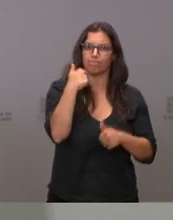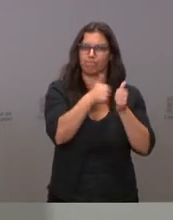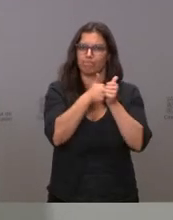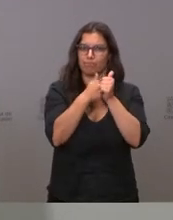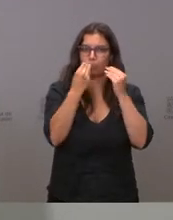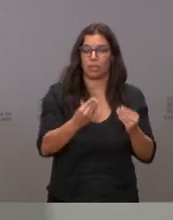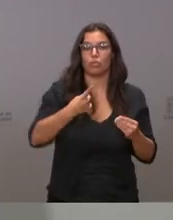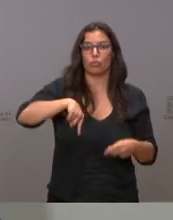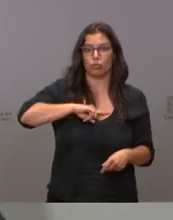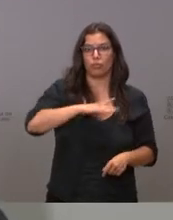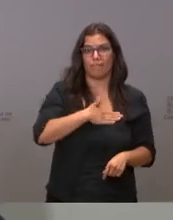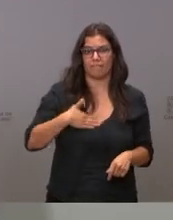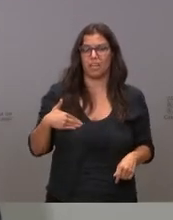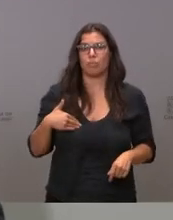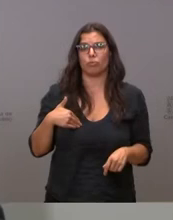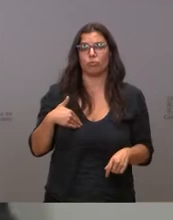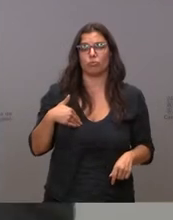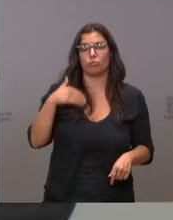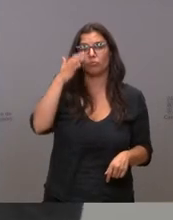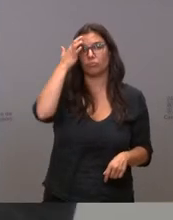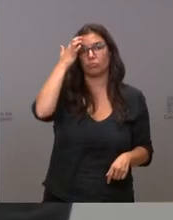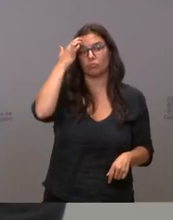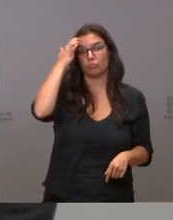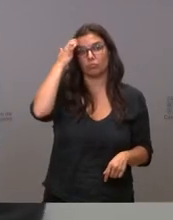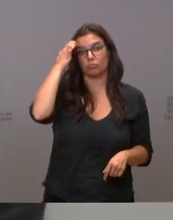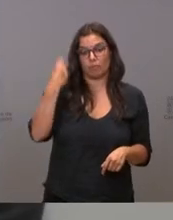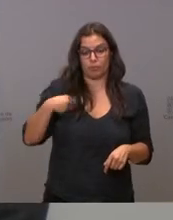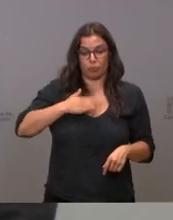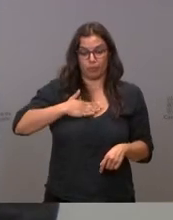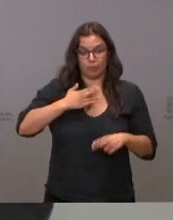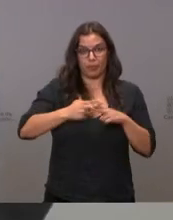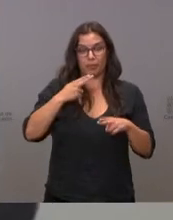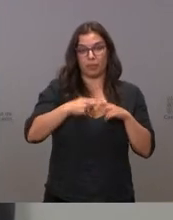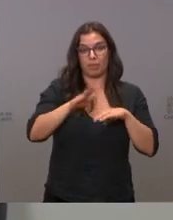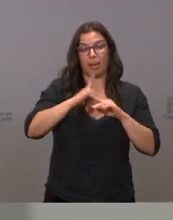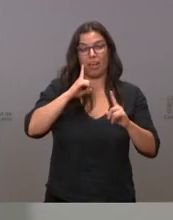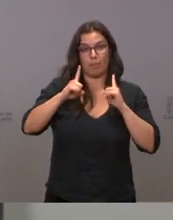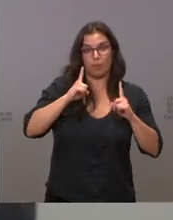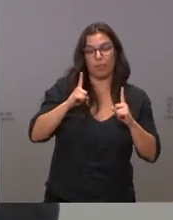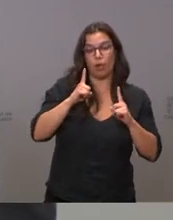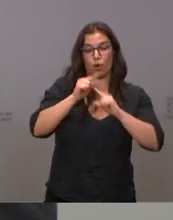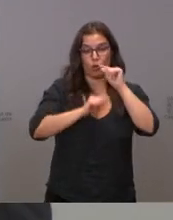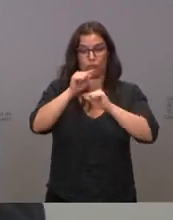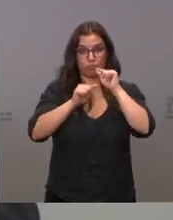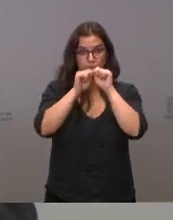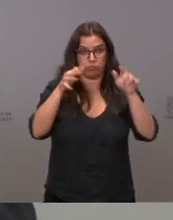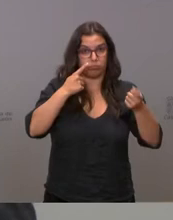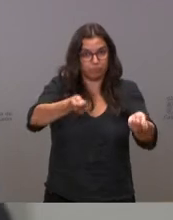la intención de, en el marco de nuestras actividades de prevención de transmisión de la COVID,